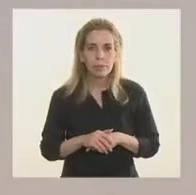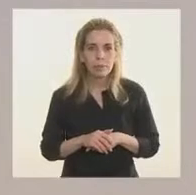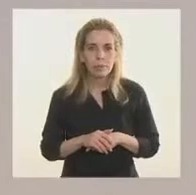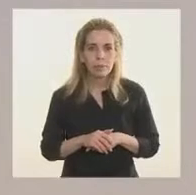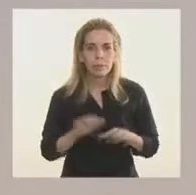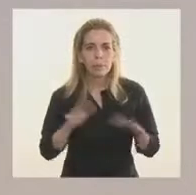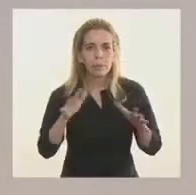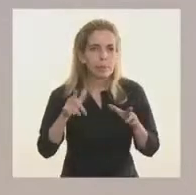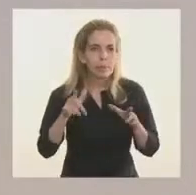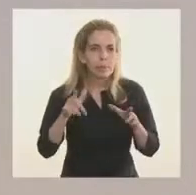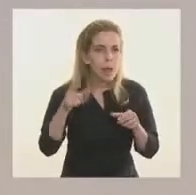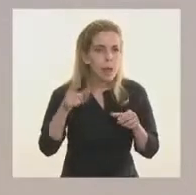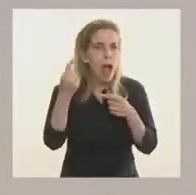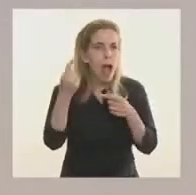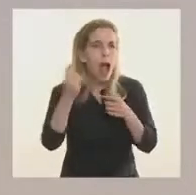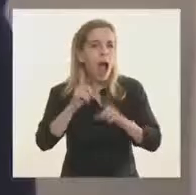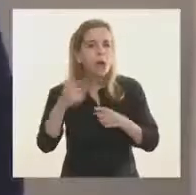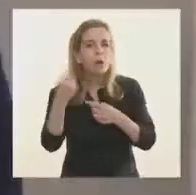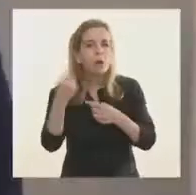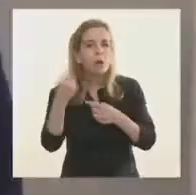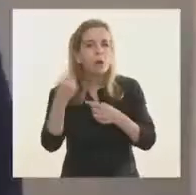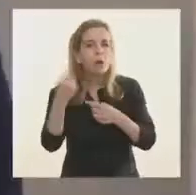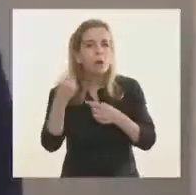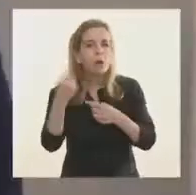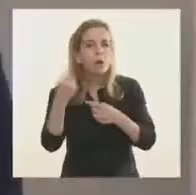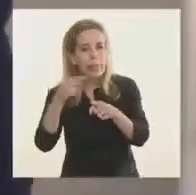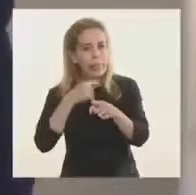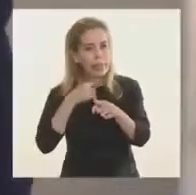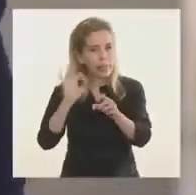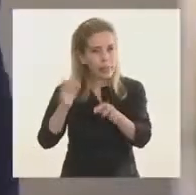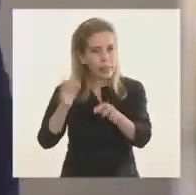A lo mejor tiene alguna novedad que es importante que la sepa el presidente.